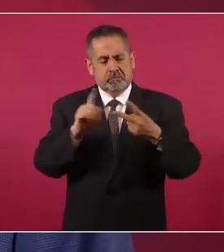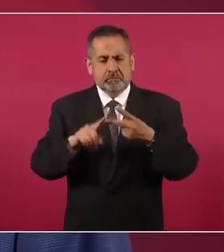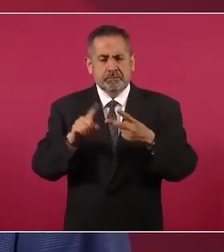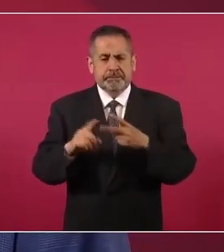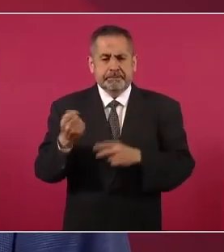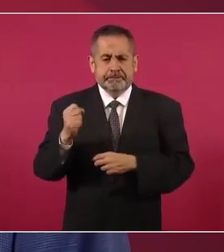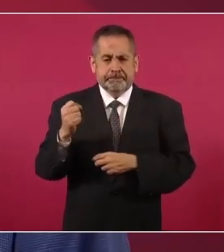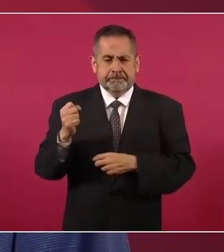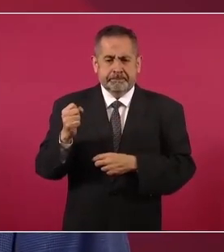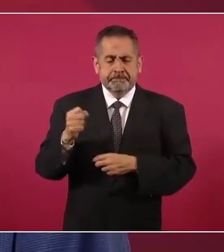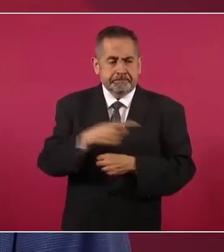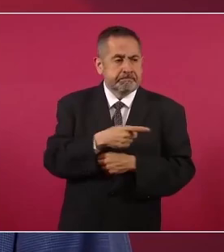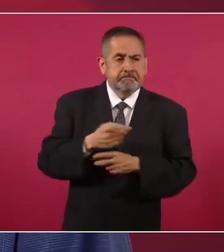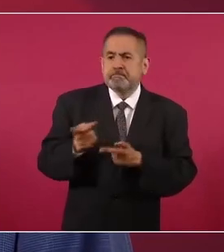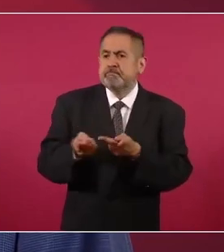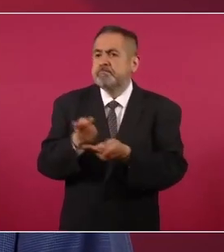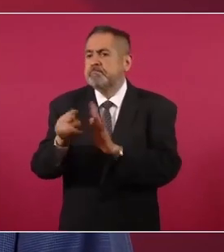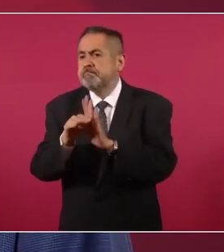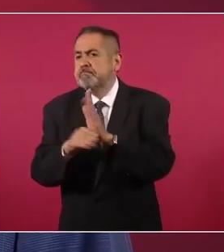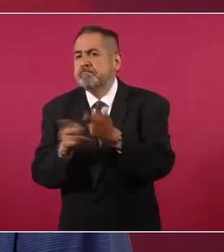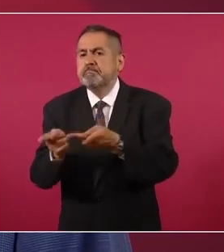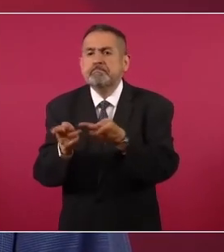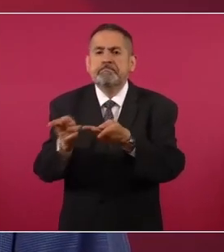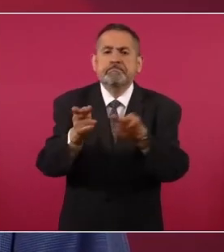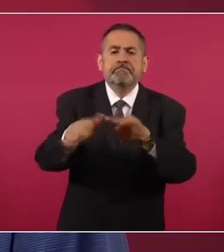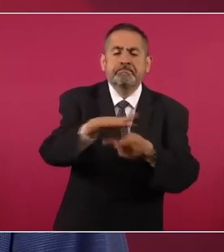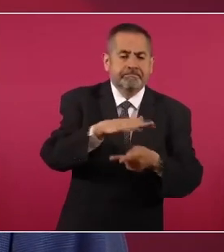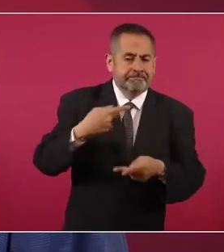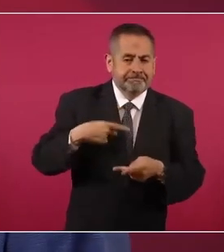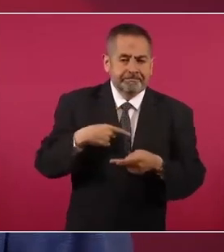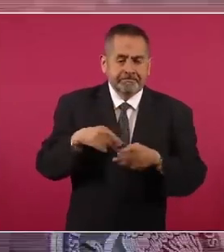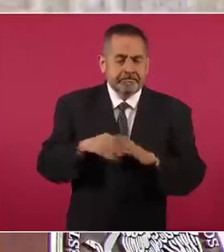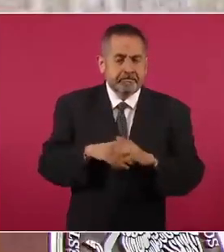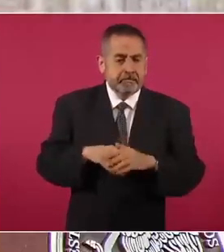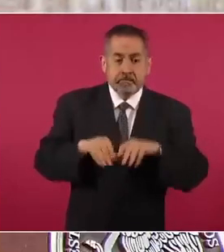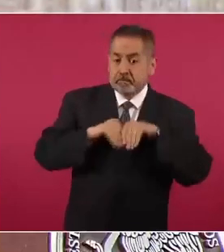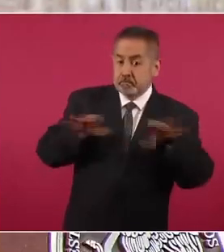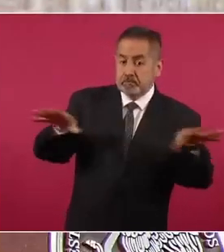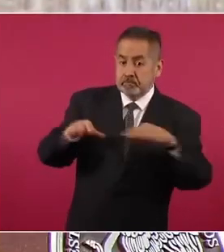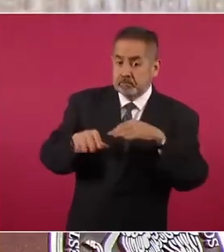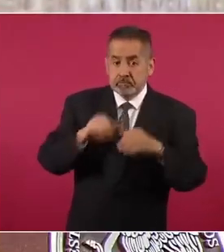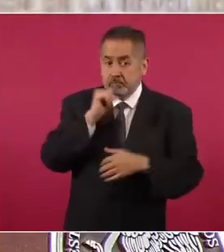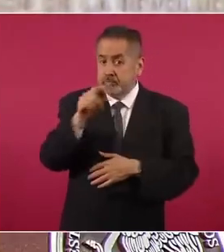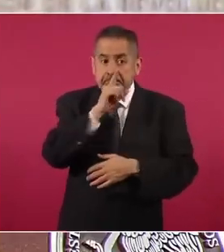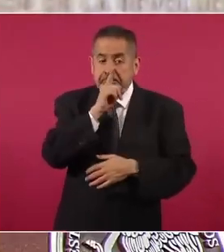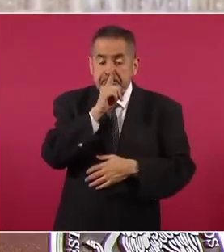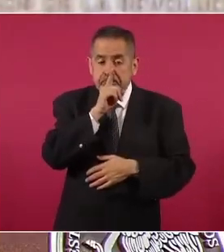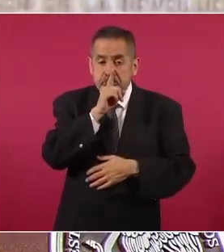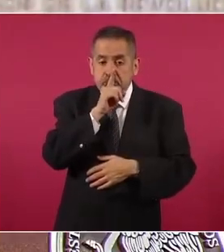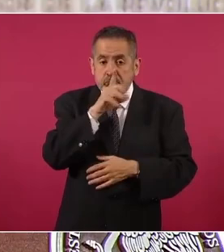y no dieron a conocer los resultados.